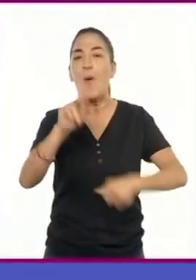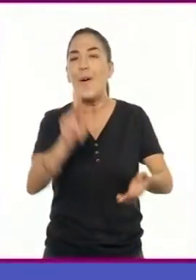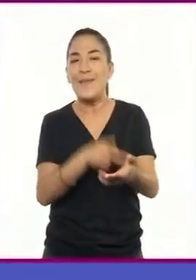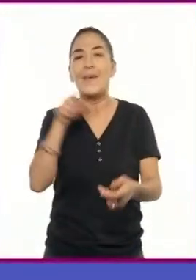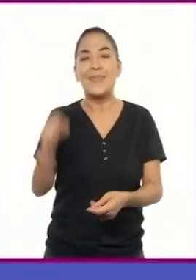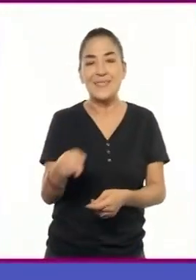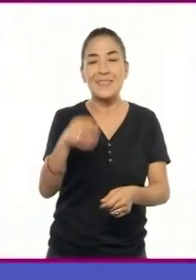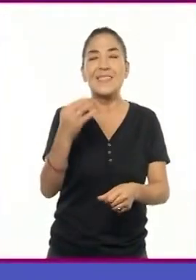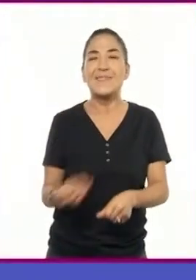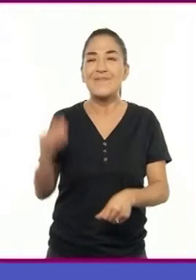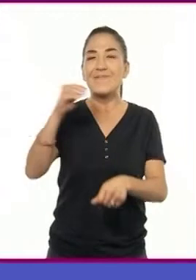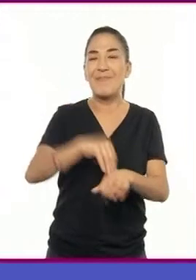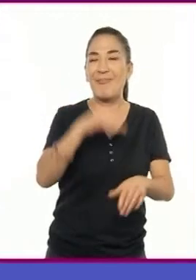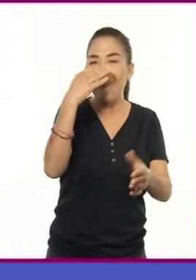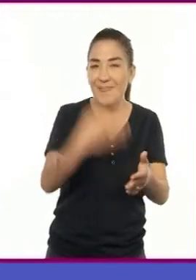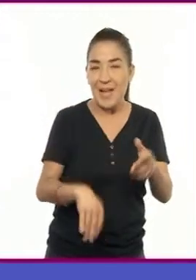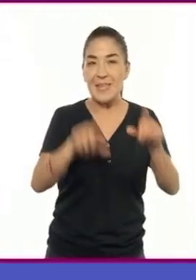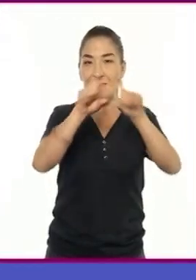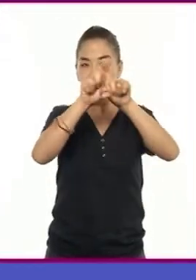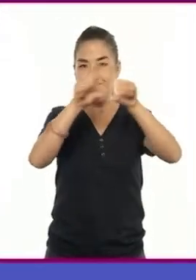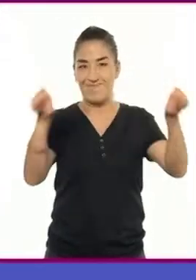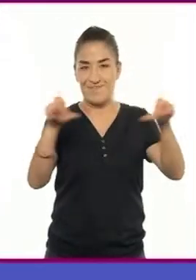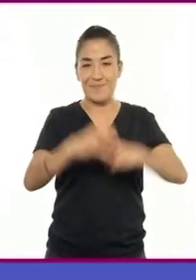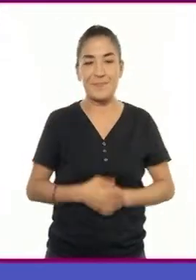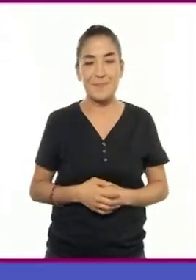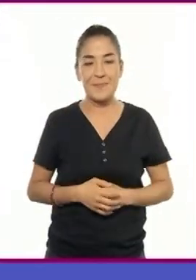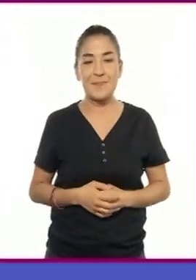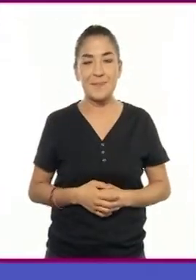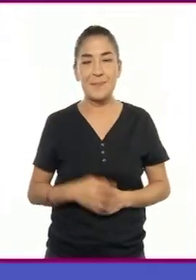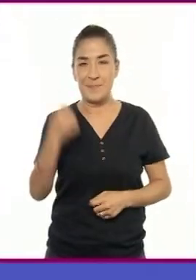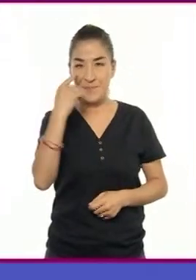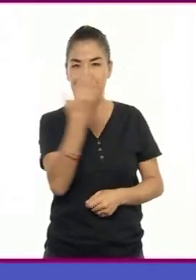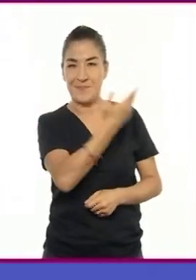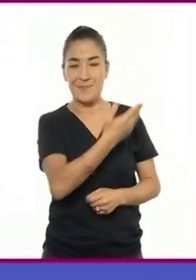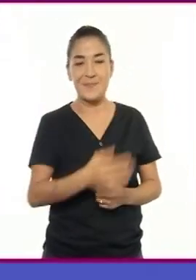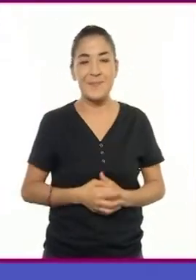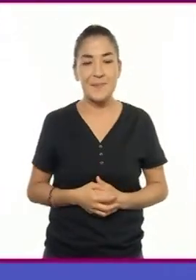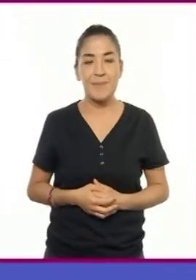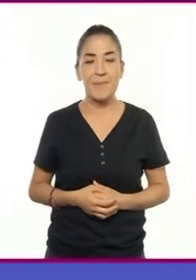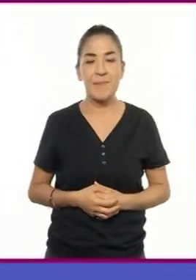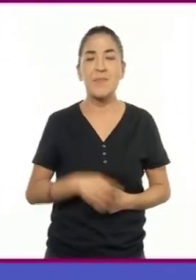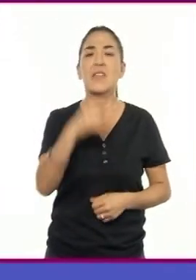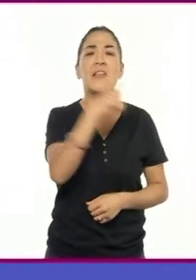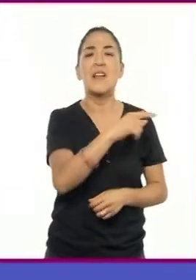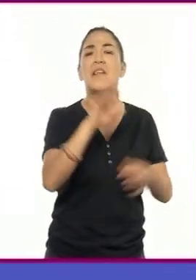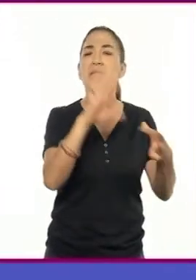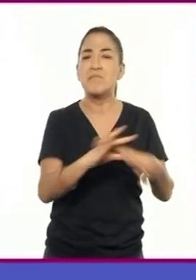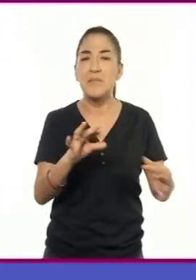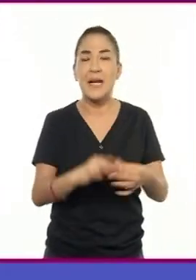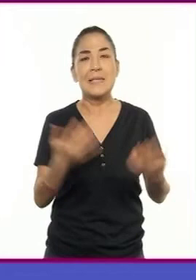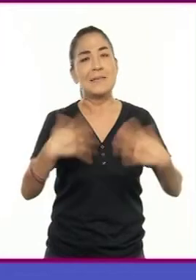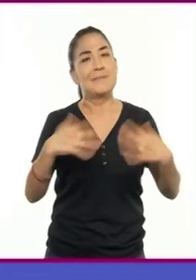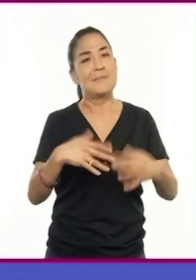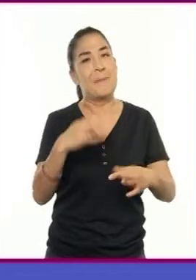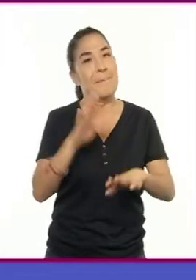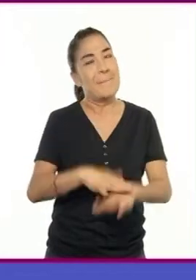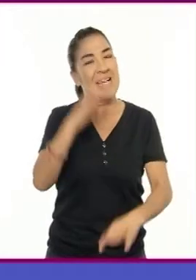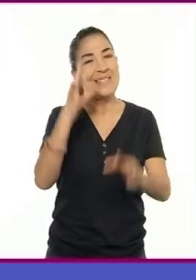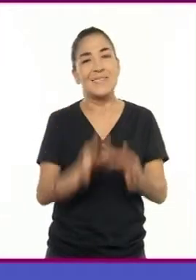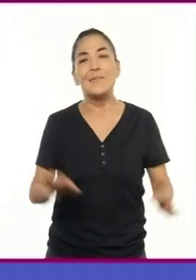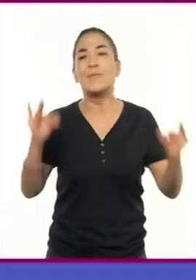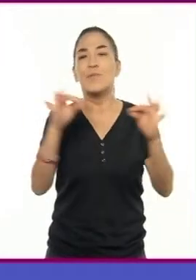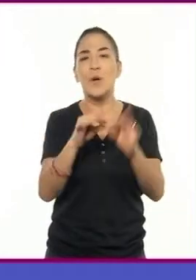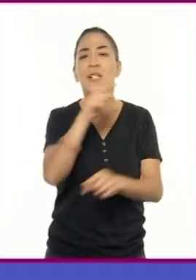terminamos de adaptar todo el párrafo. ¿Ven? Este enunciado es muy, muy importante.